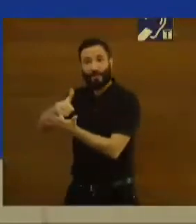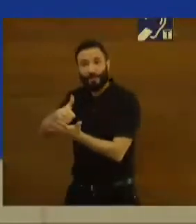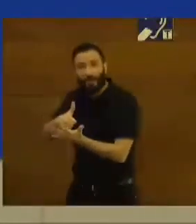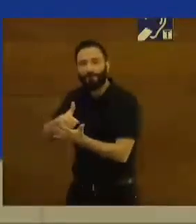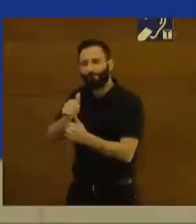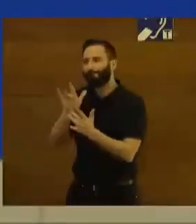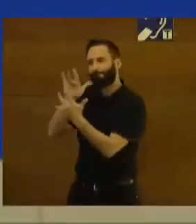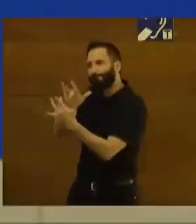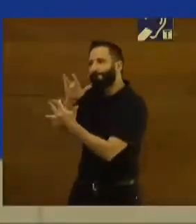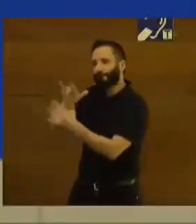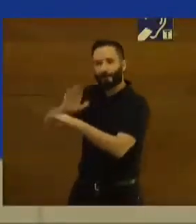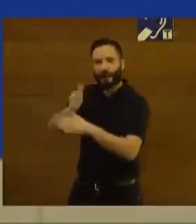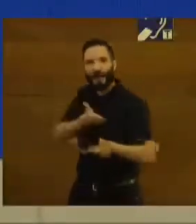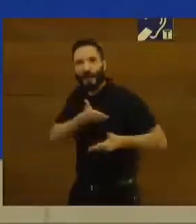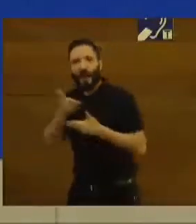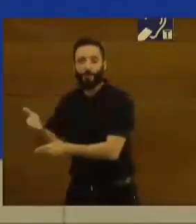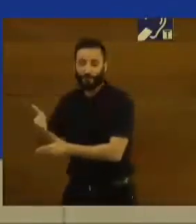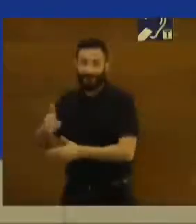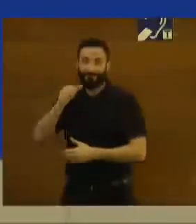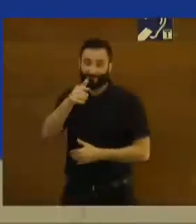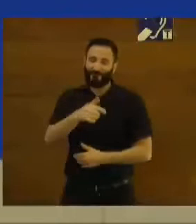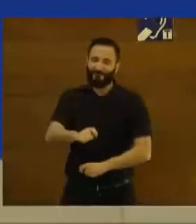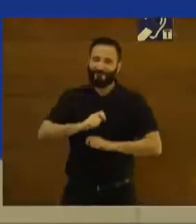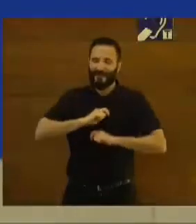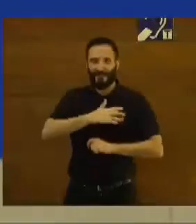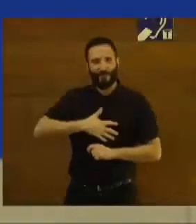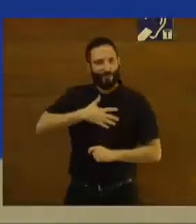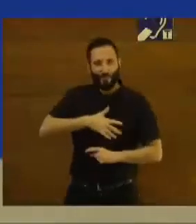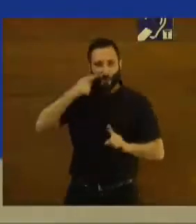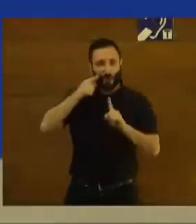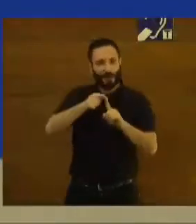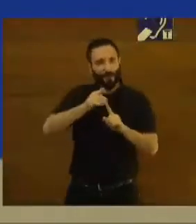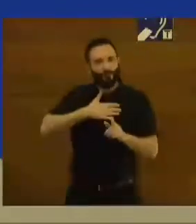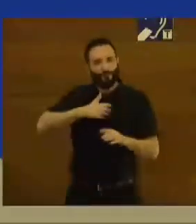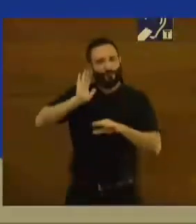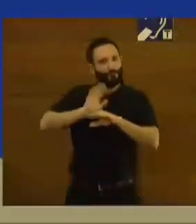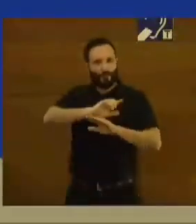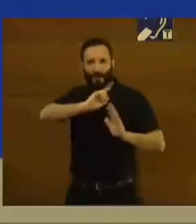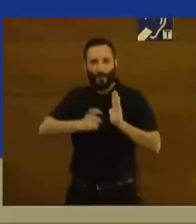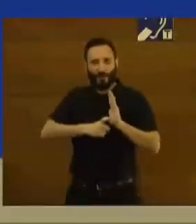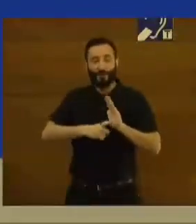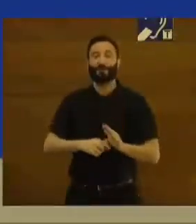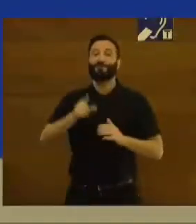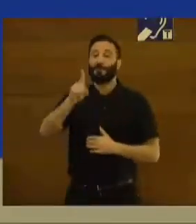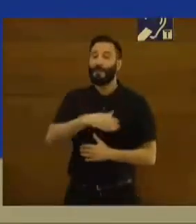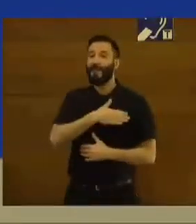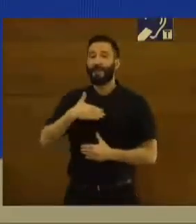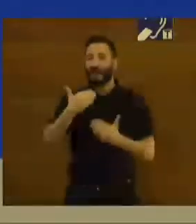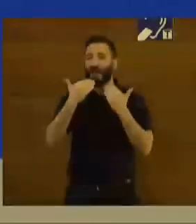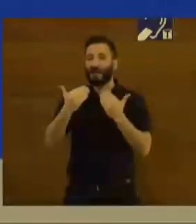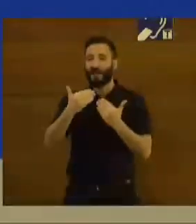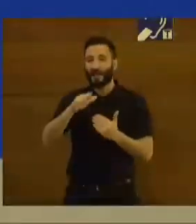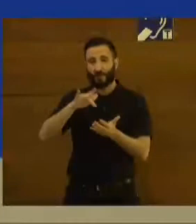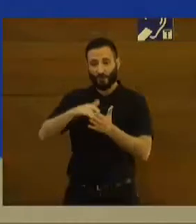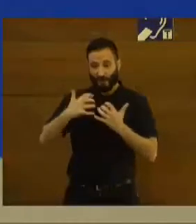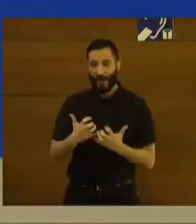con quienes más necesitan ayuda, y eso realmente satisface todos nuestros objetivos. Quiero, igualmente, agradecer la presencia en